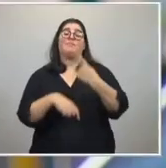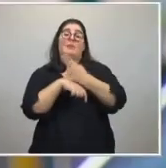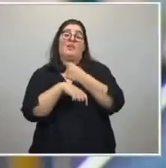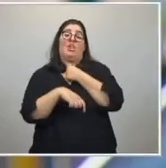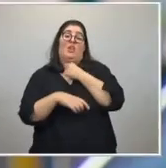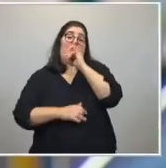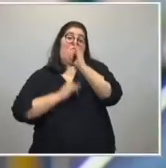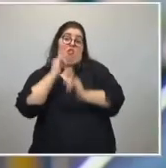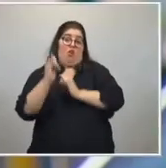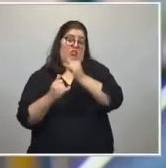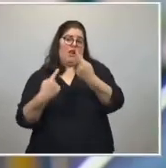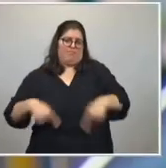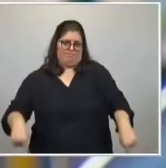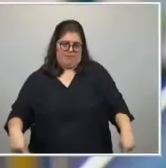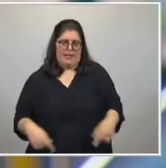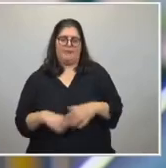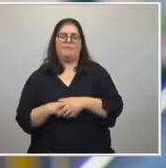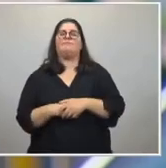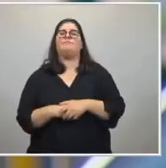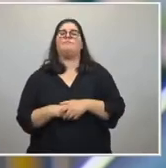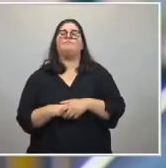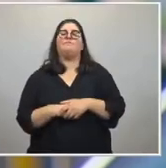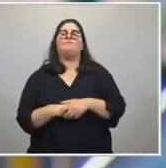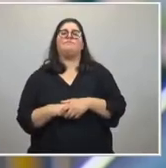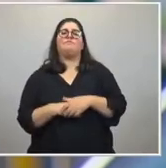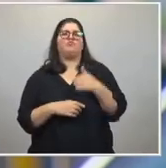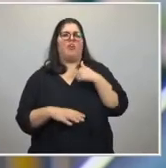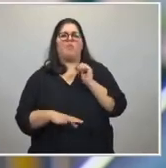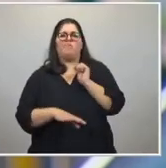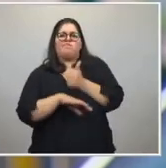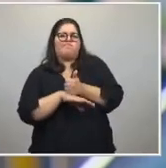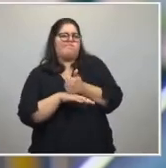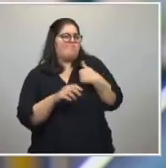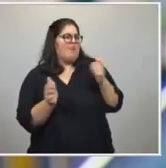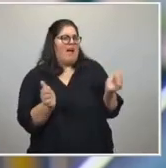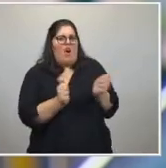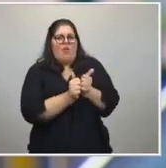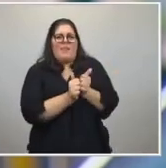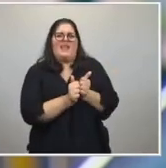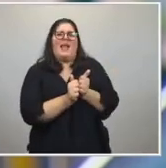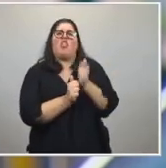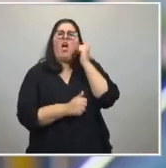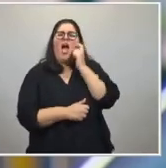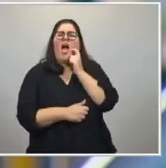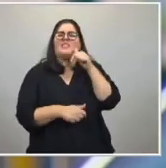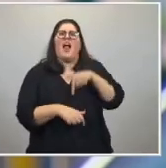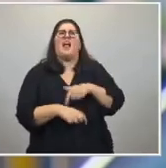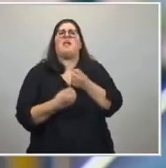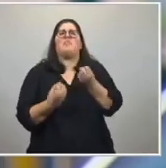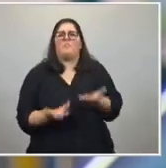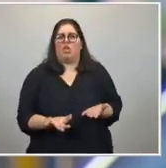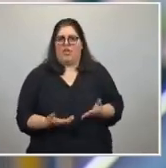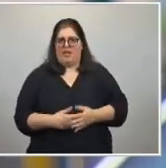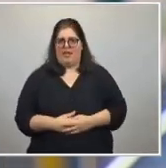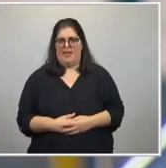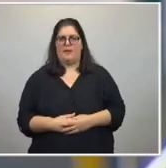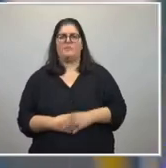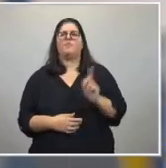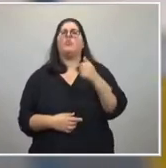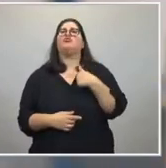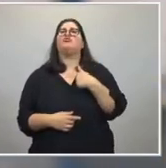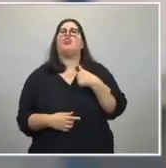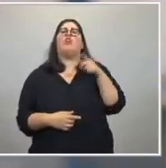contarles por qué estoy acompañando a Axel, no como